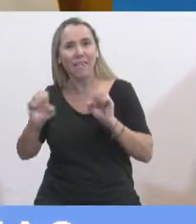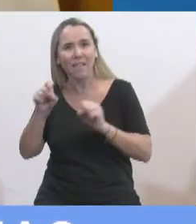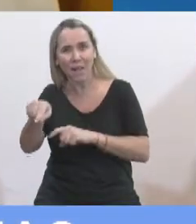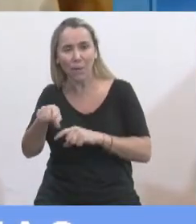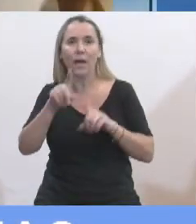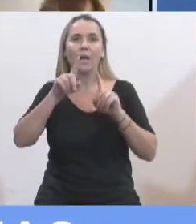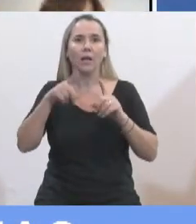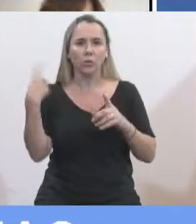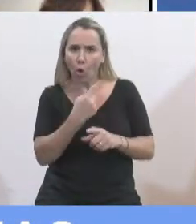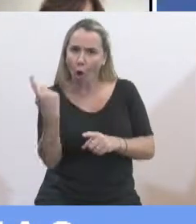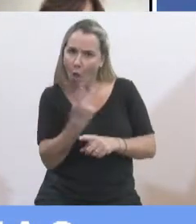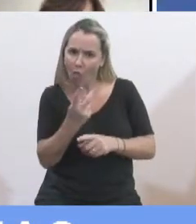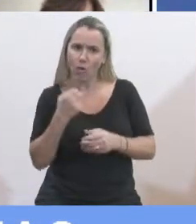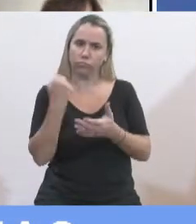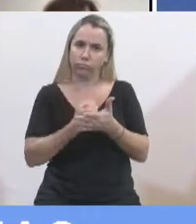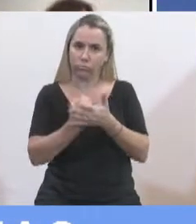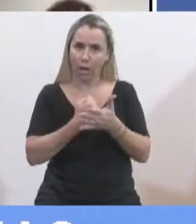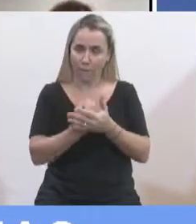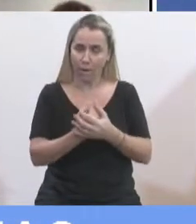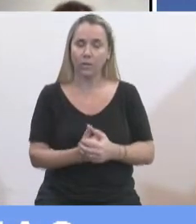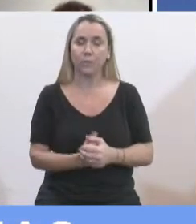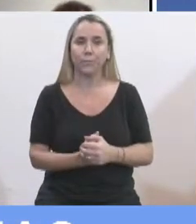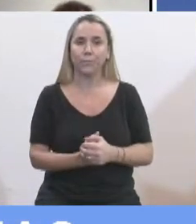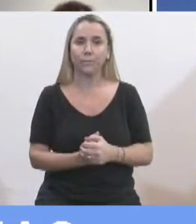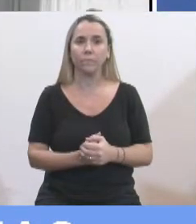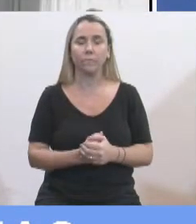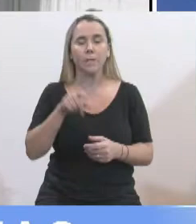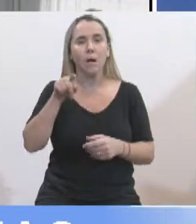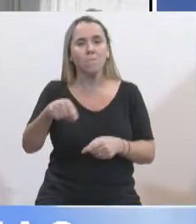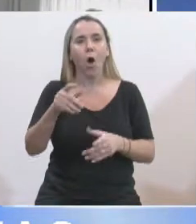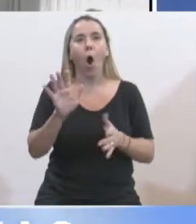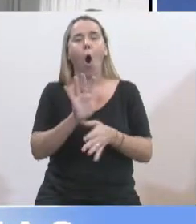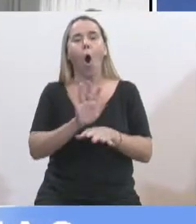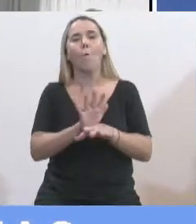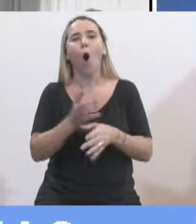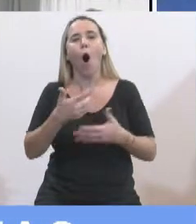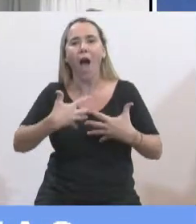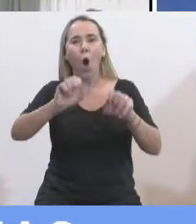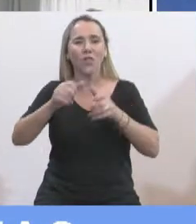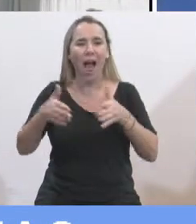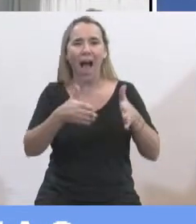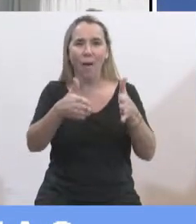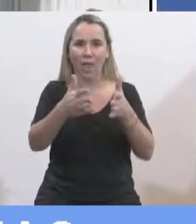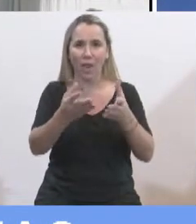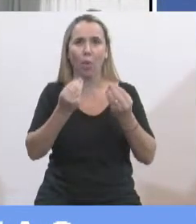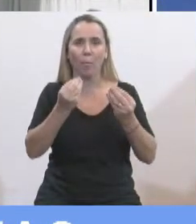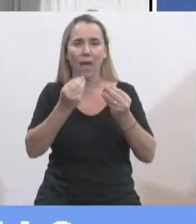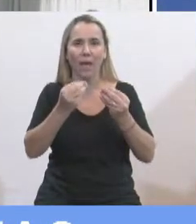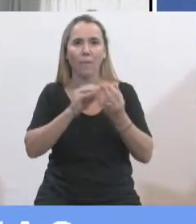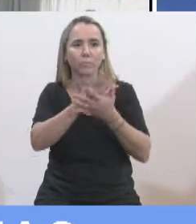presencia, y que fundamentalmente se encontró el camino para poder llegar a este tipo de sesiones.